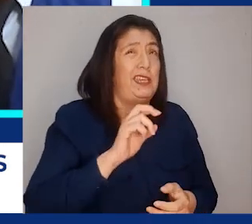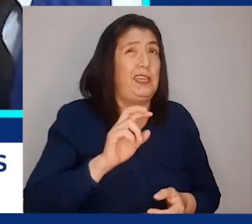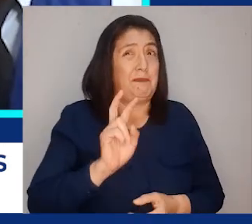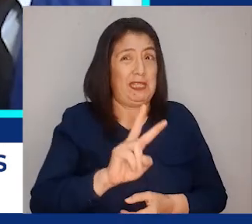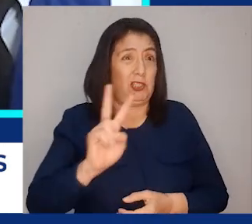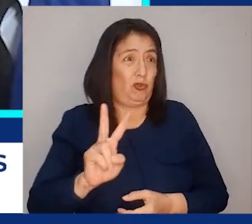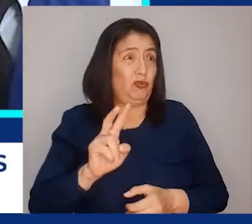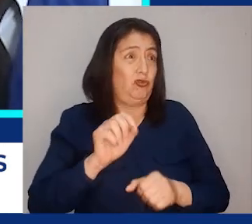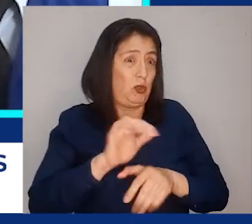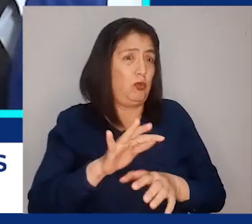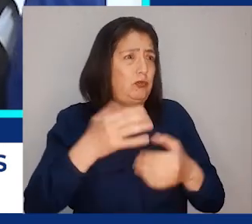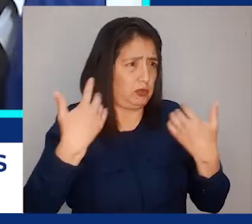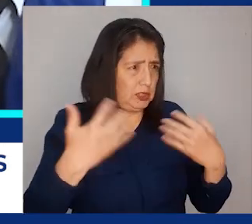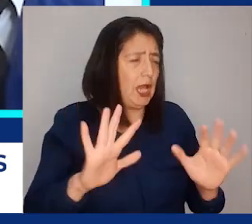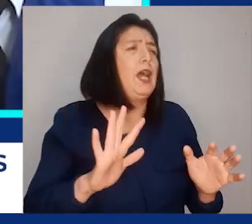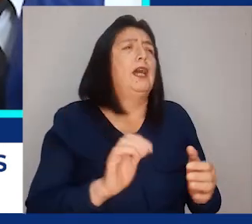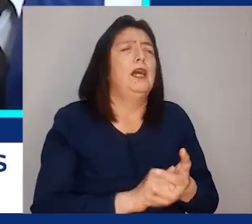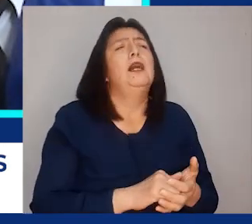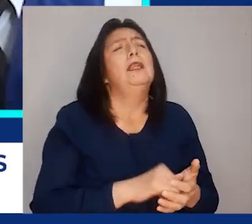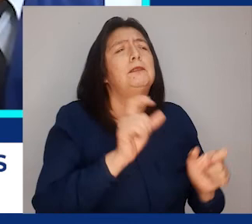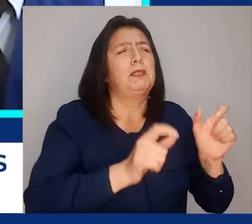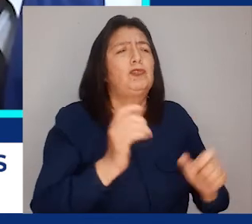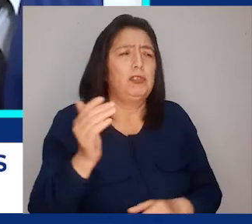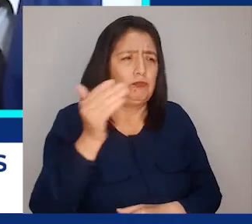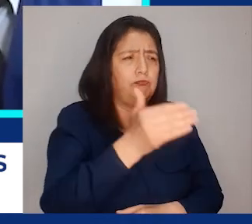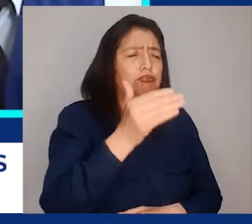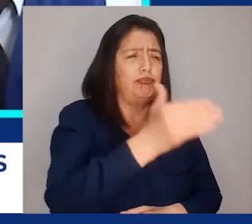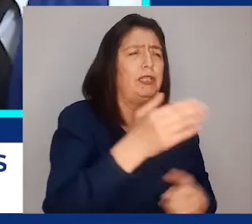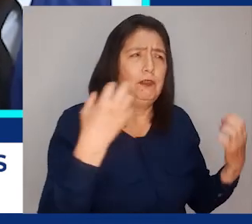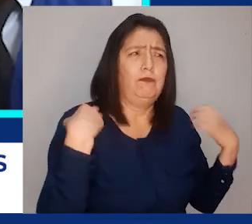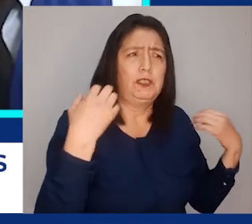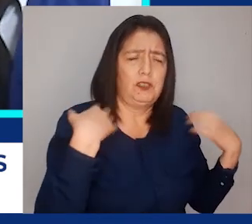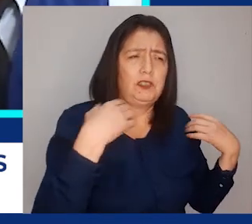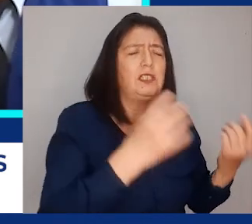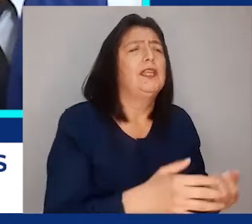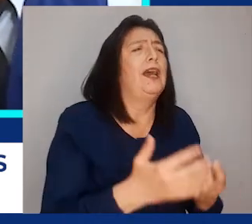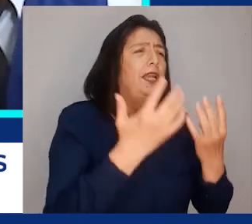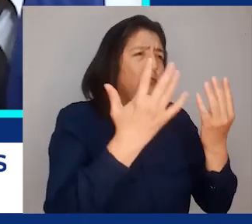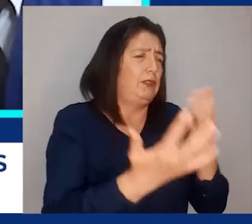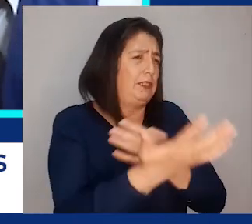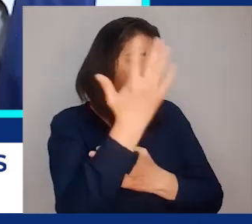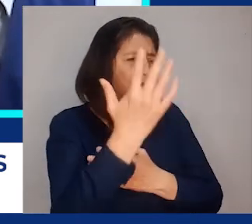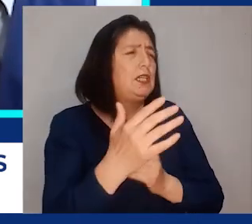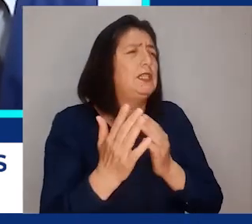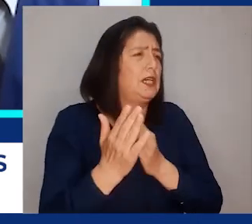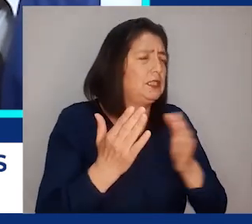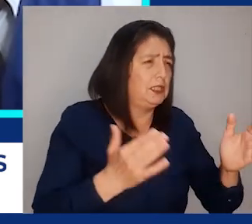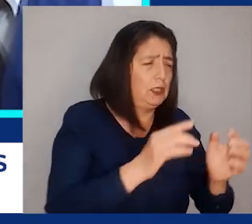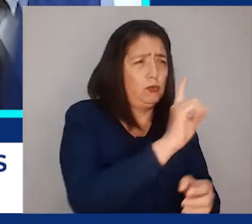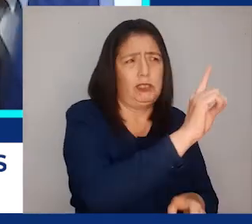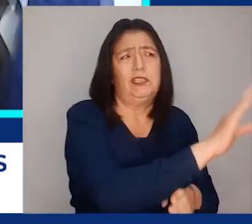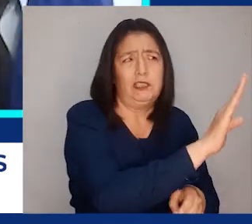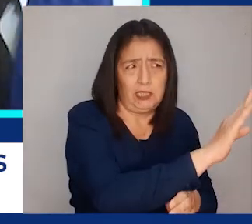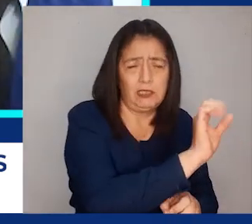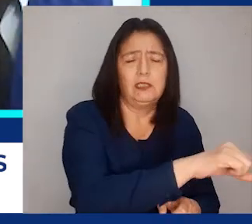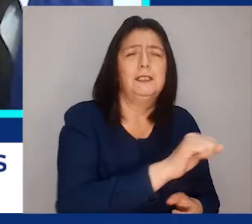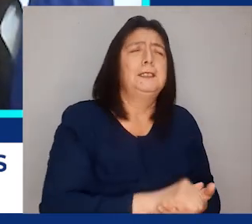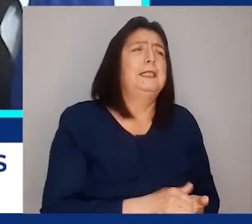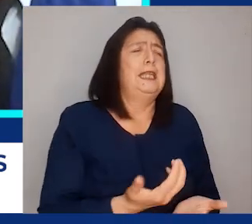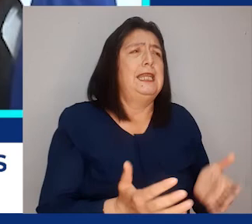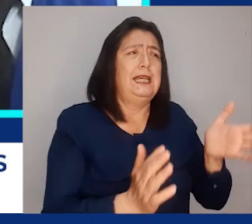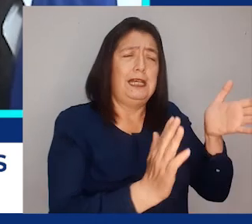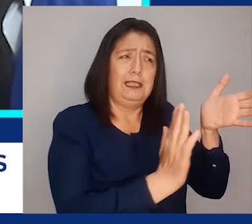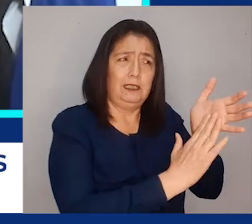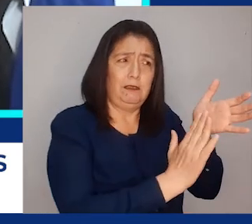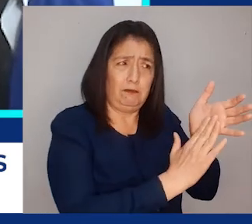de julio hemos iniciado ya una atención presencial en horarios de 9 de la mañana, 1 de la tarde. La Defensoría